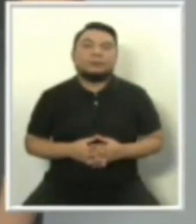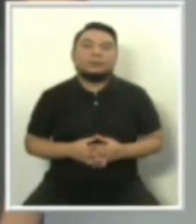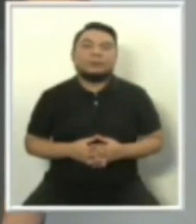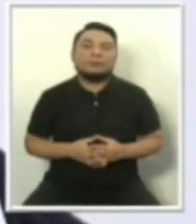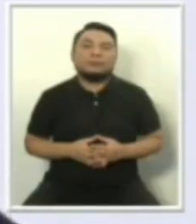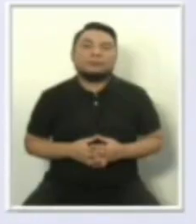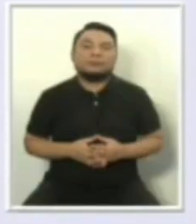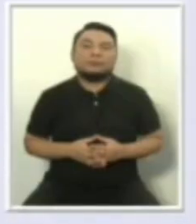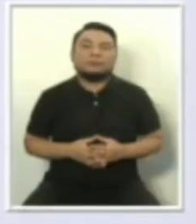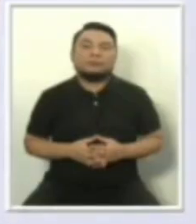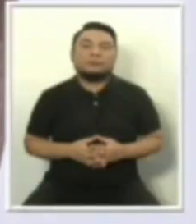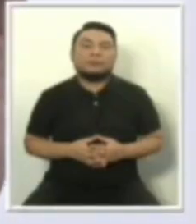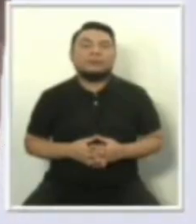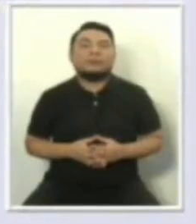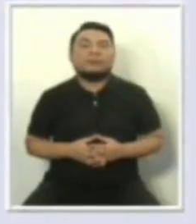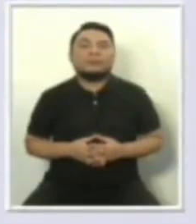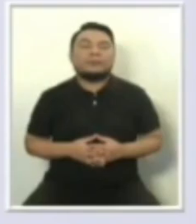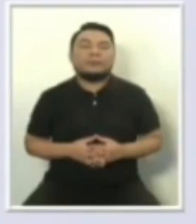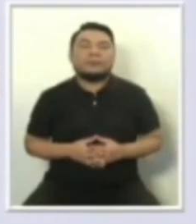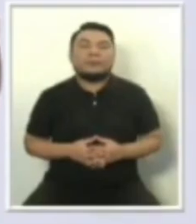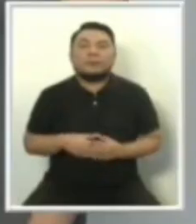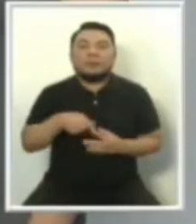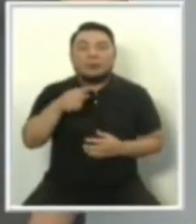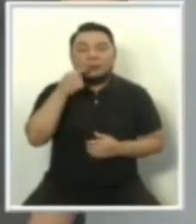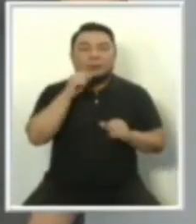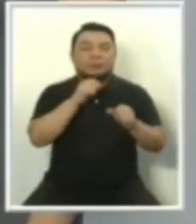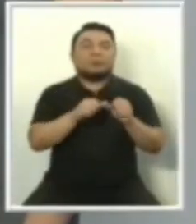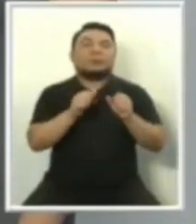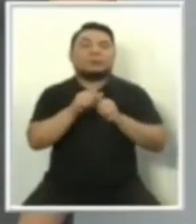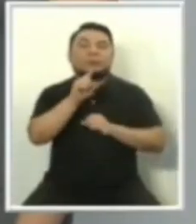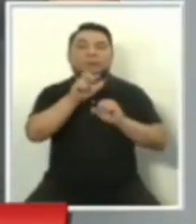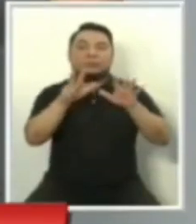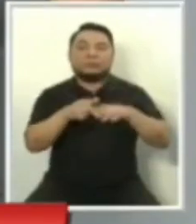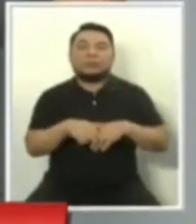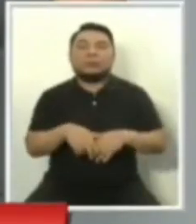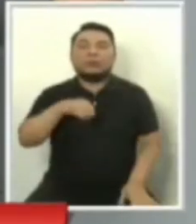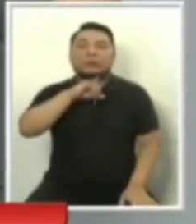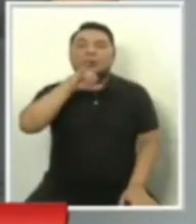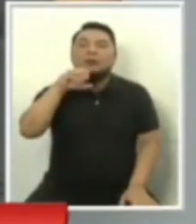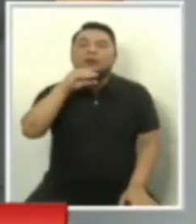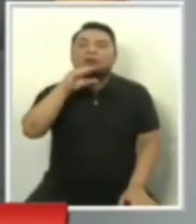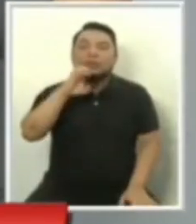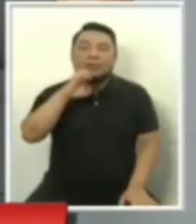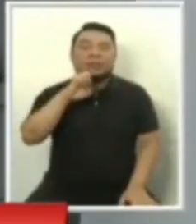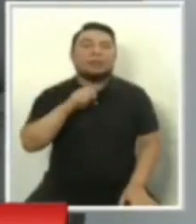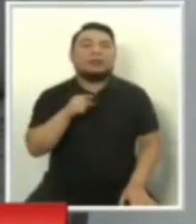Intervenciones finales, George Forsyth, 18, Victoria Nacional.